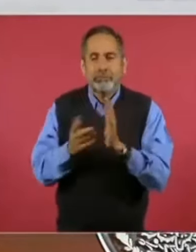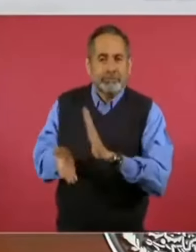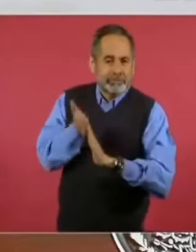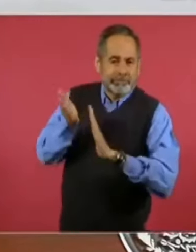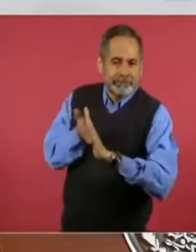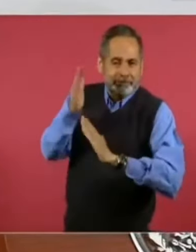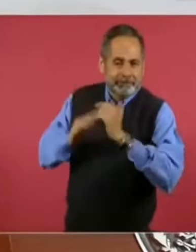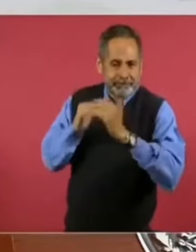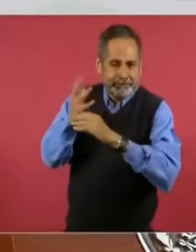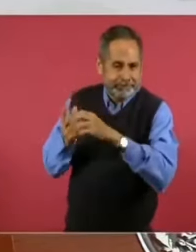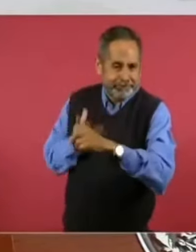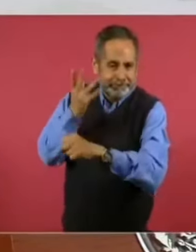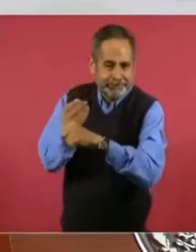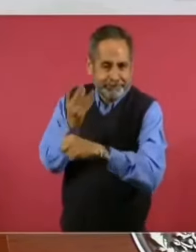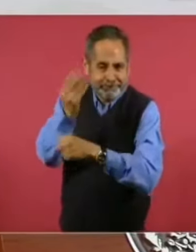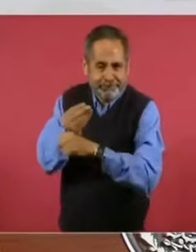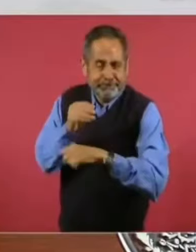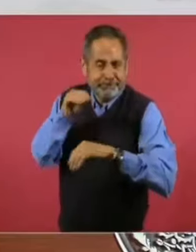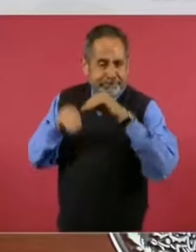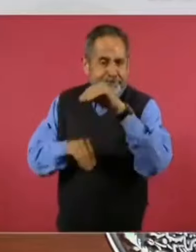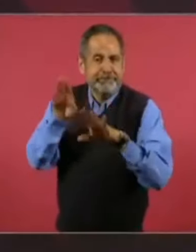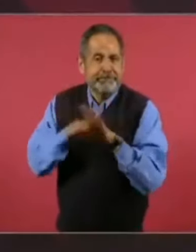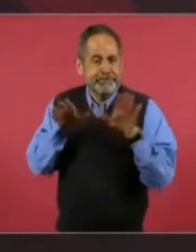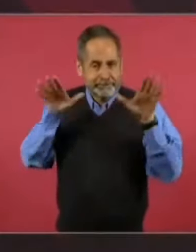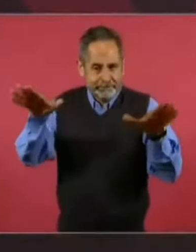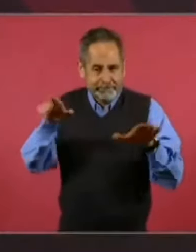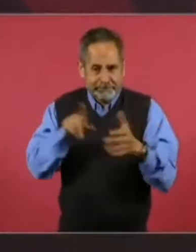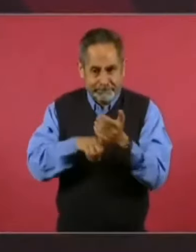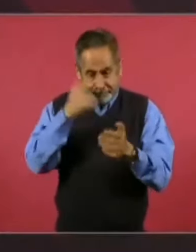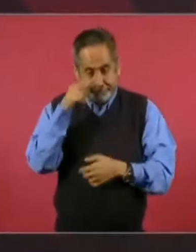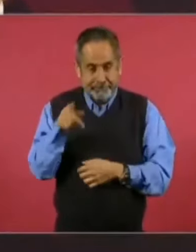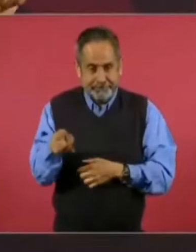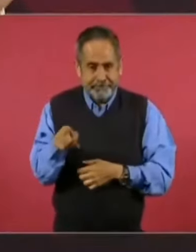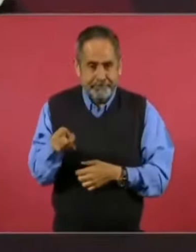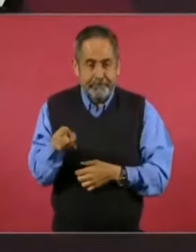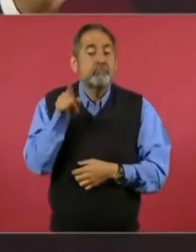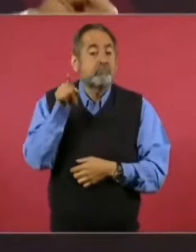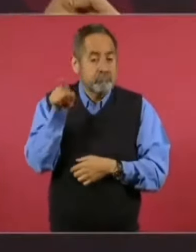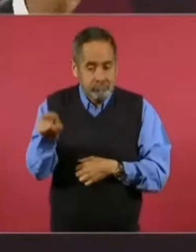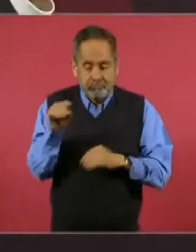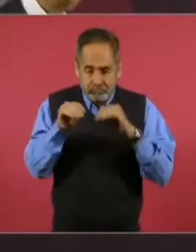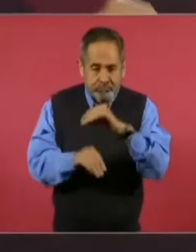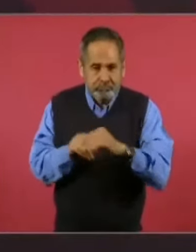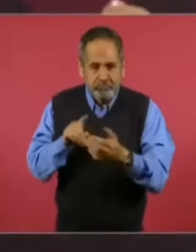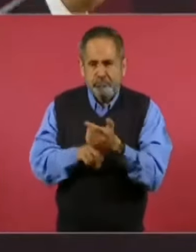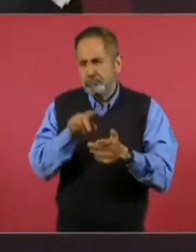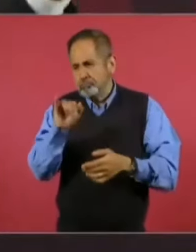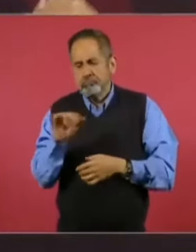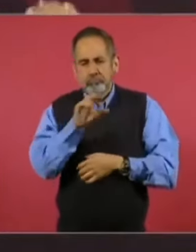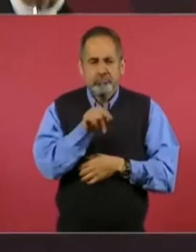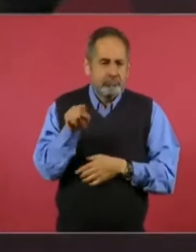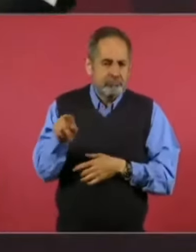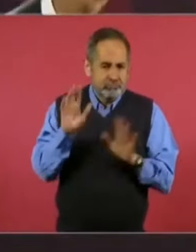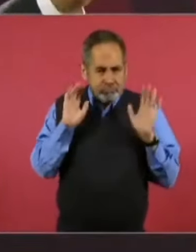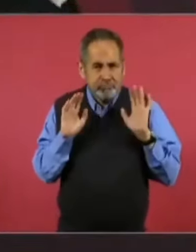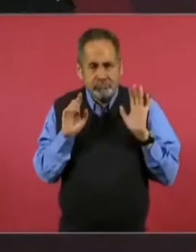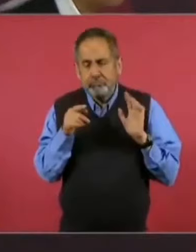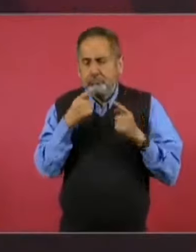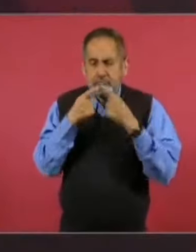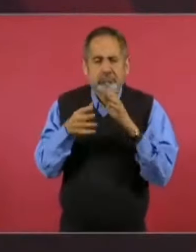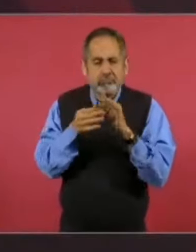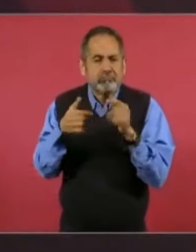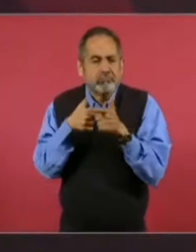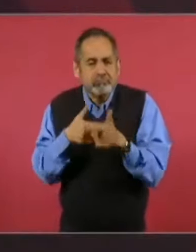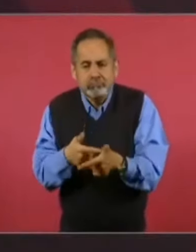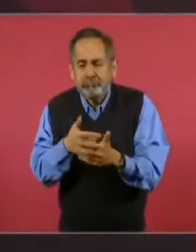aeropuerto, si se construía o no, si se seguía construyendo en